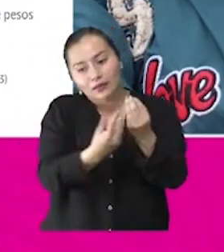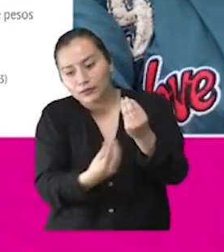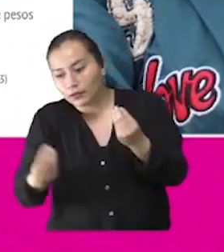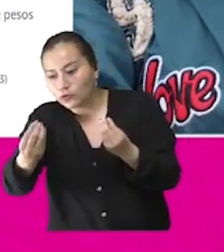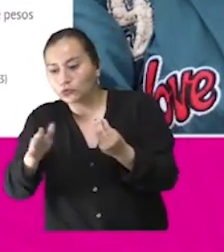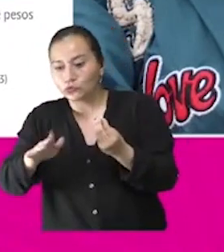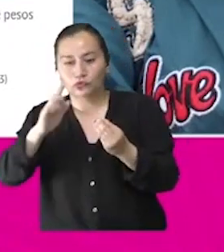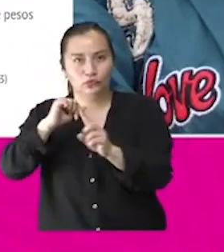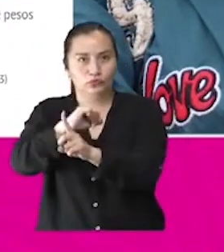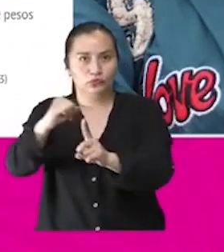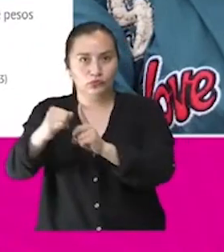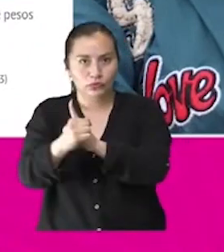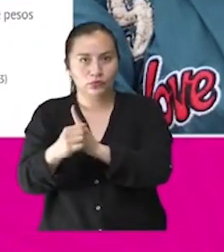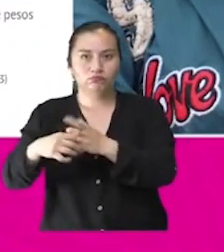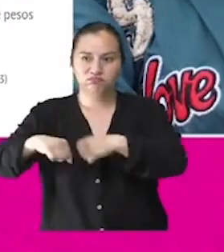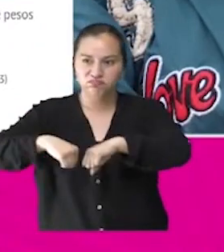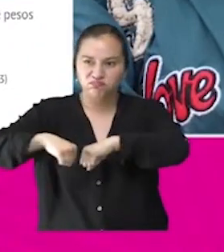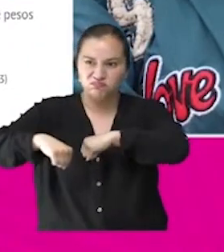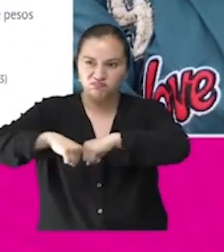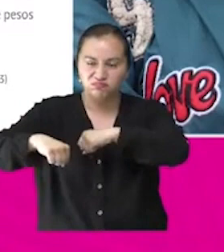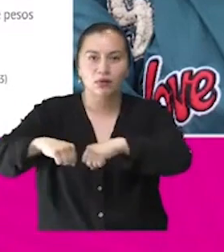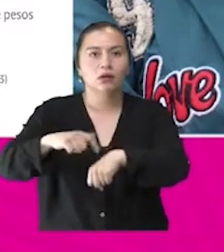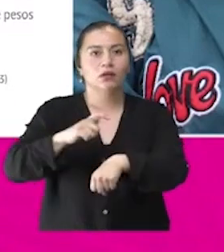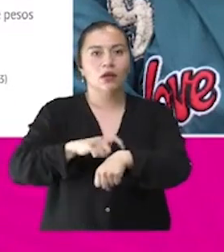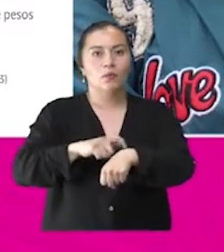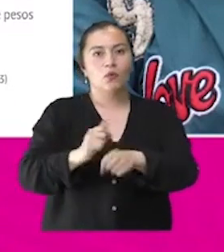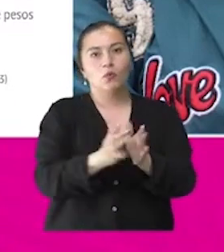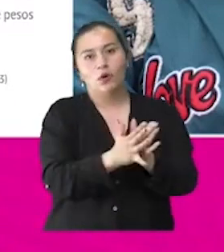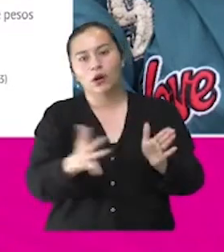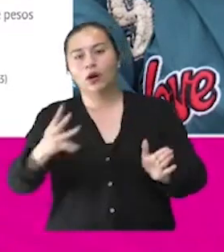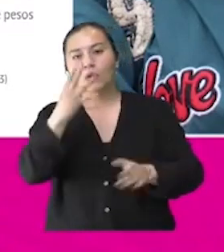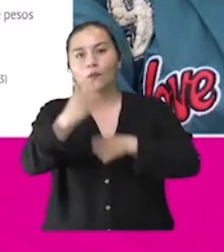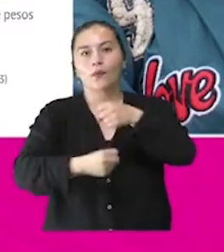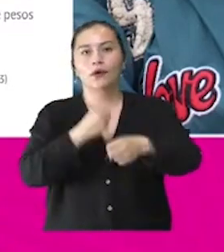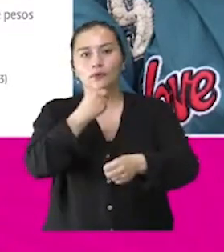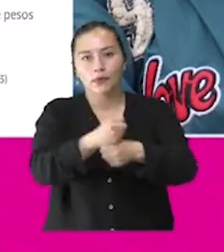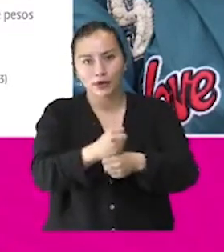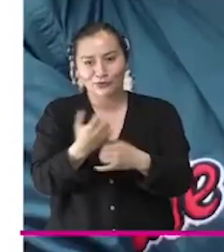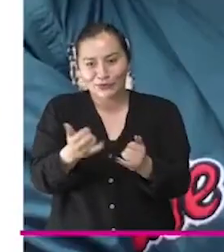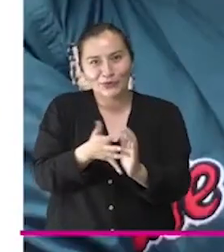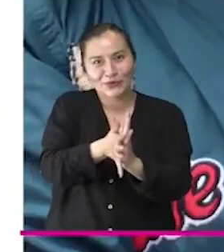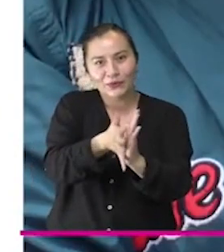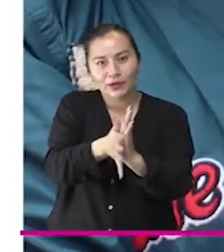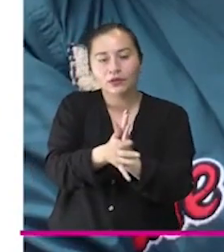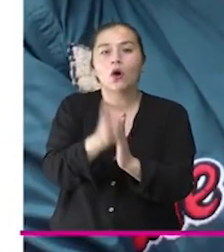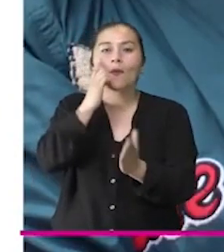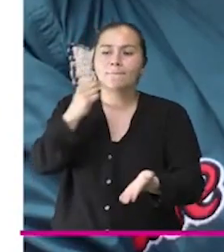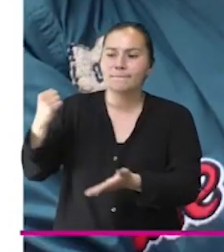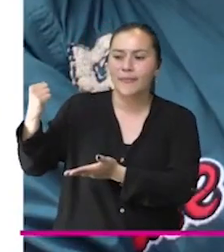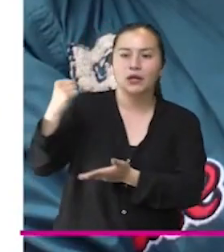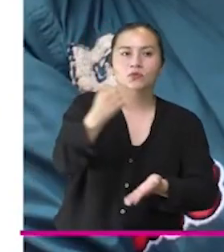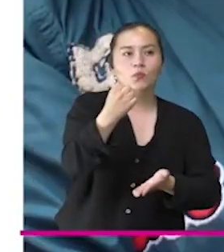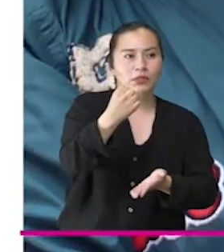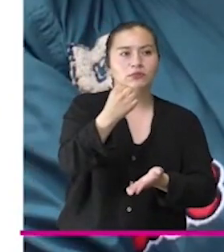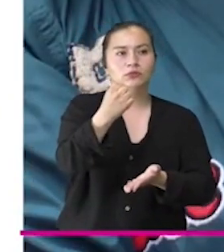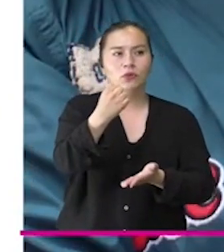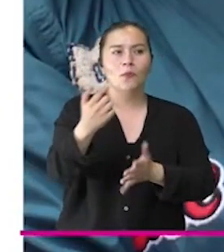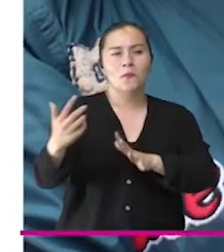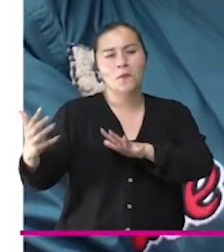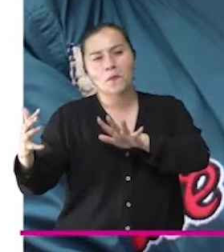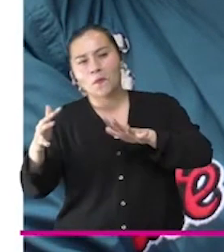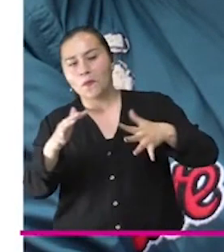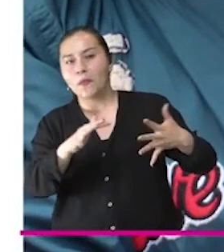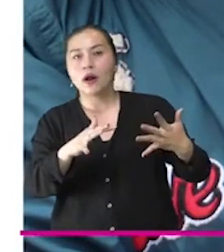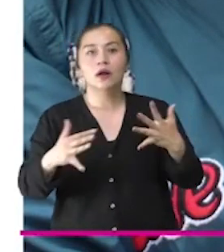los cuatro años respecto de los cuales estamos rindiendo cuentas es un presupuesto que ha llegado a cerca